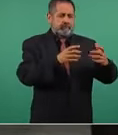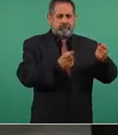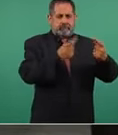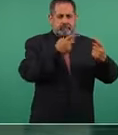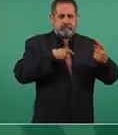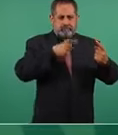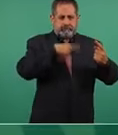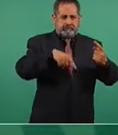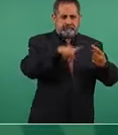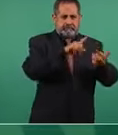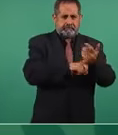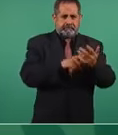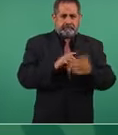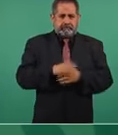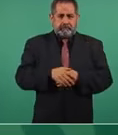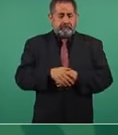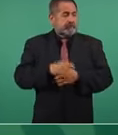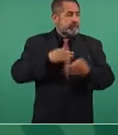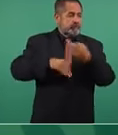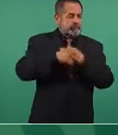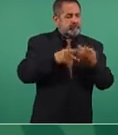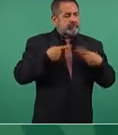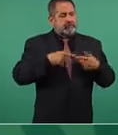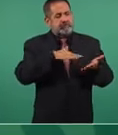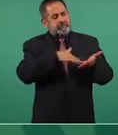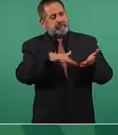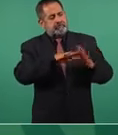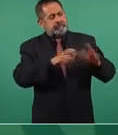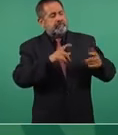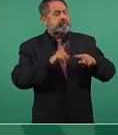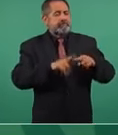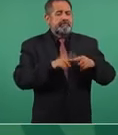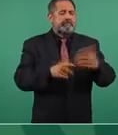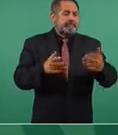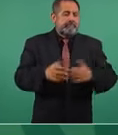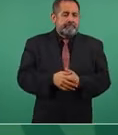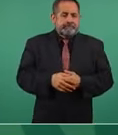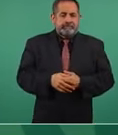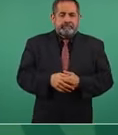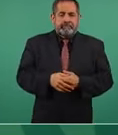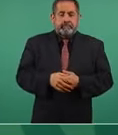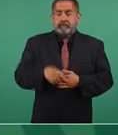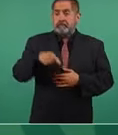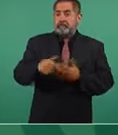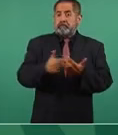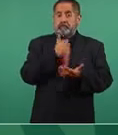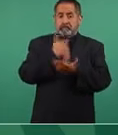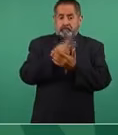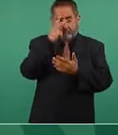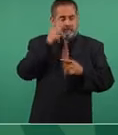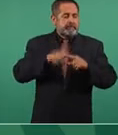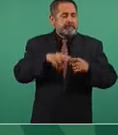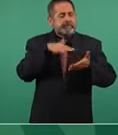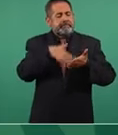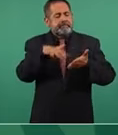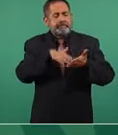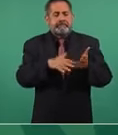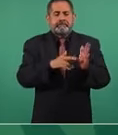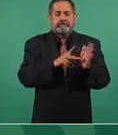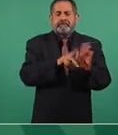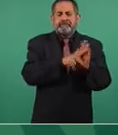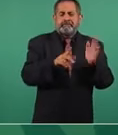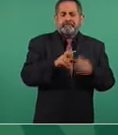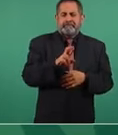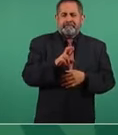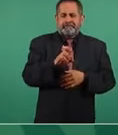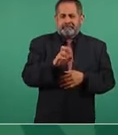todas las clases medias lean el reforma, no, el reforma lo leen aquí en la Ciudad de México. No sé, el